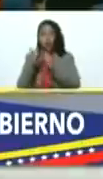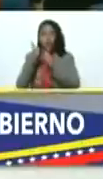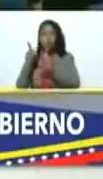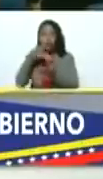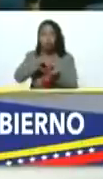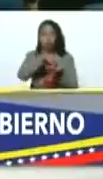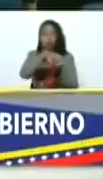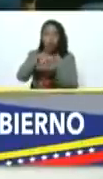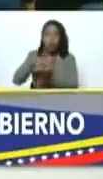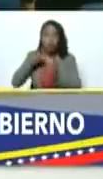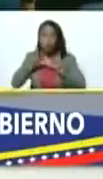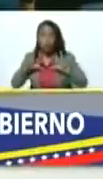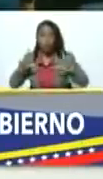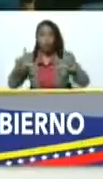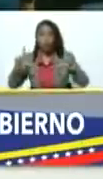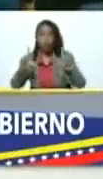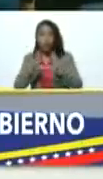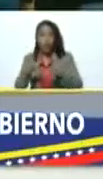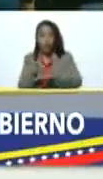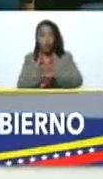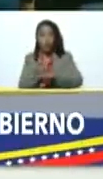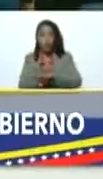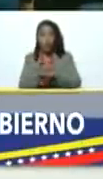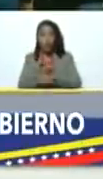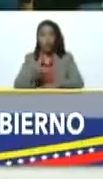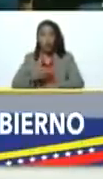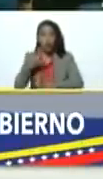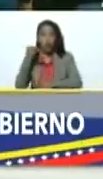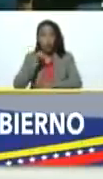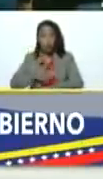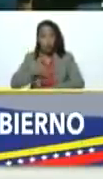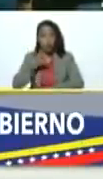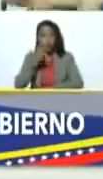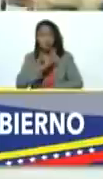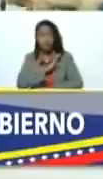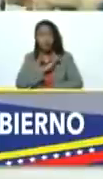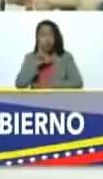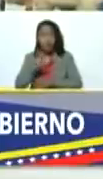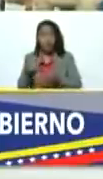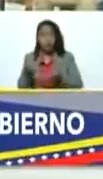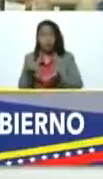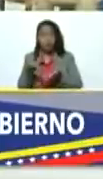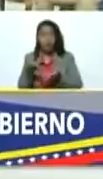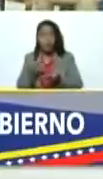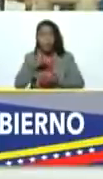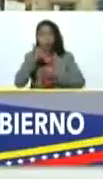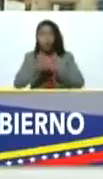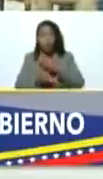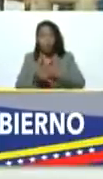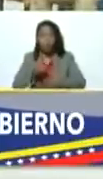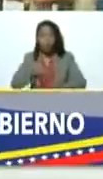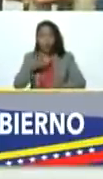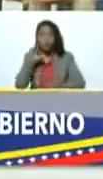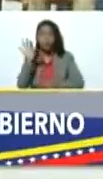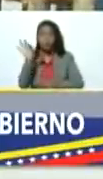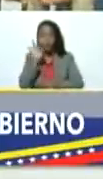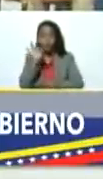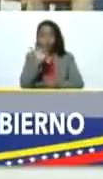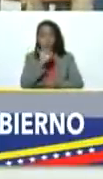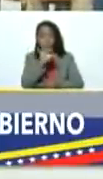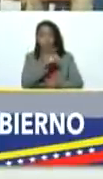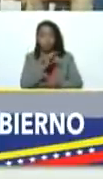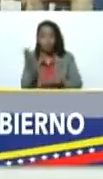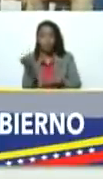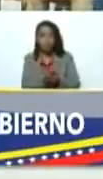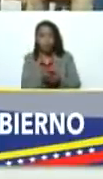regionales y locales. Los gobernadores y alcaldes van a poder tener en esa cesta de proyectos priorizados, van a poder seleccionar y